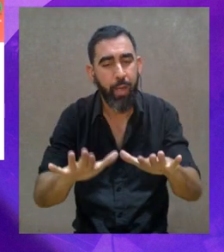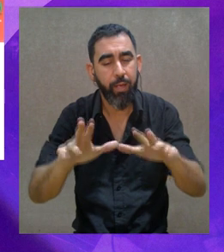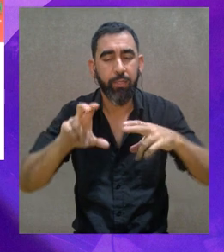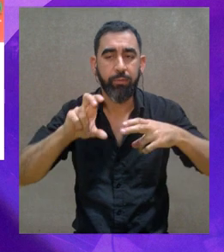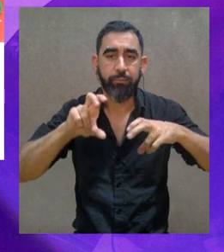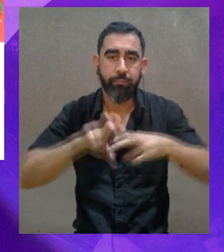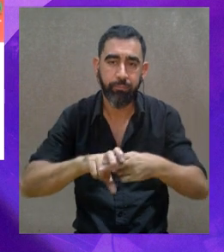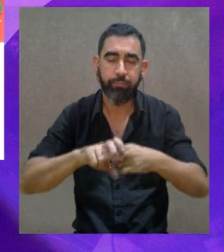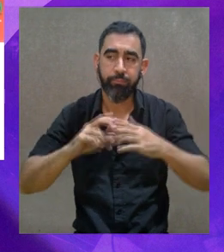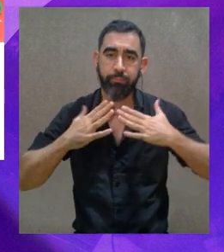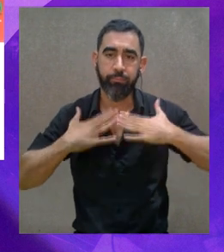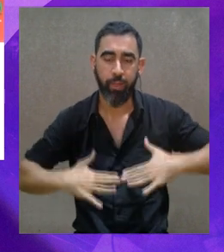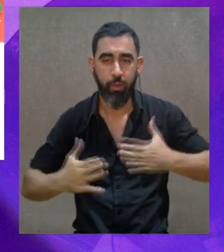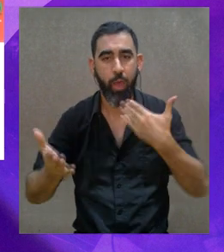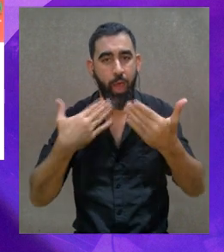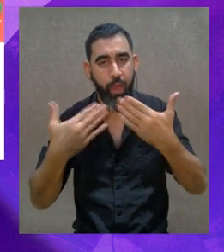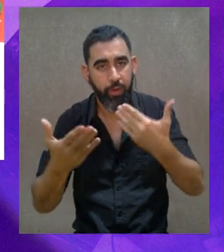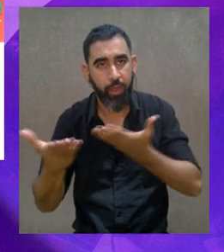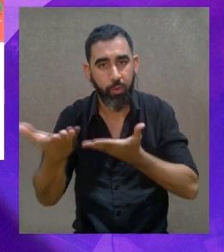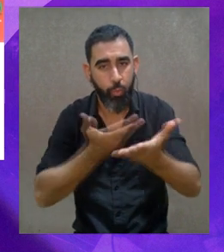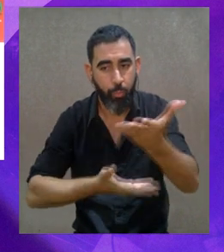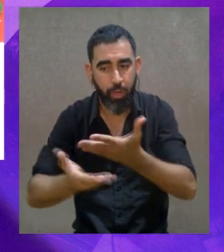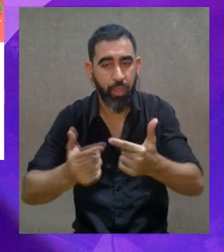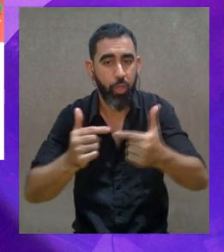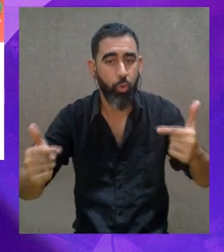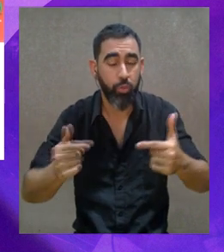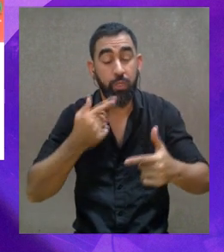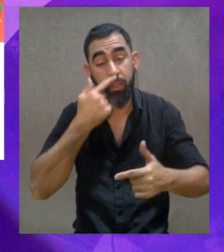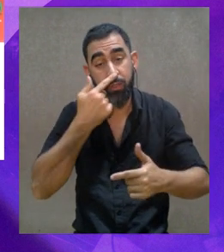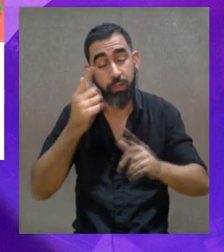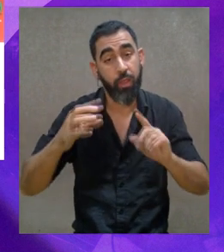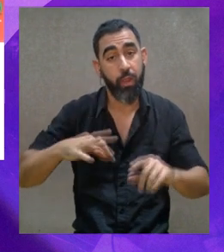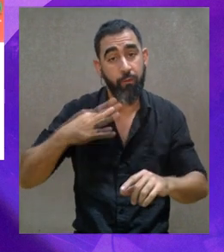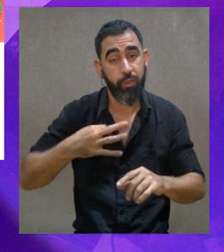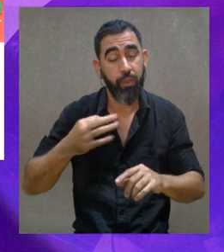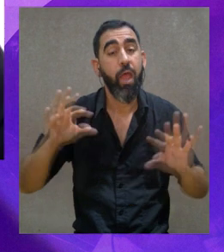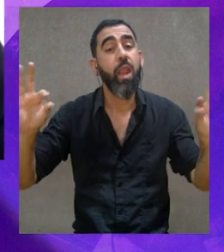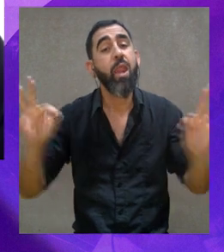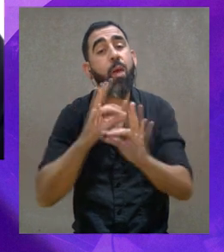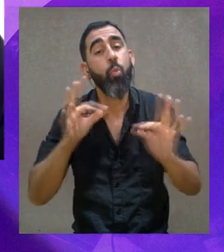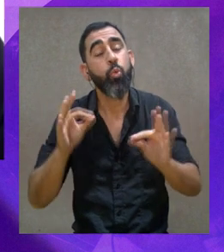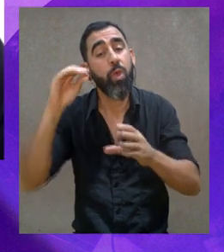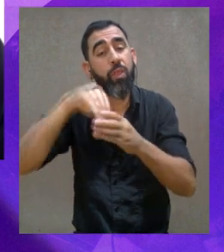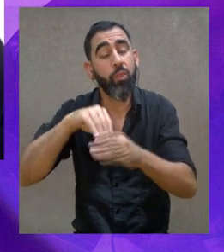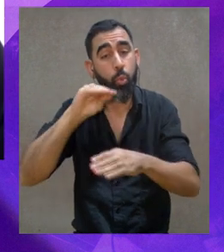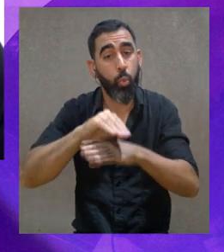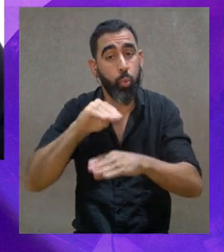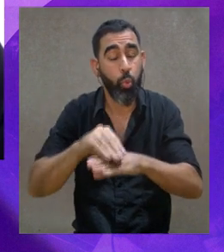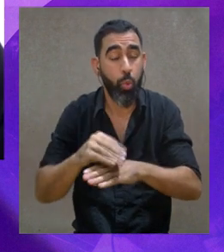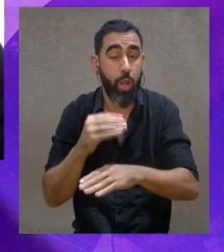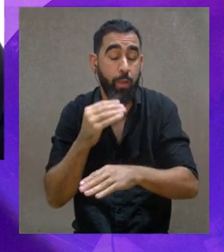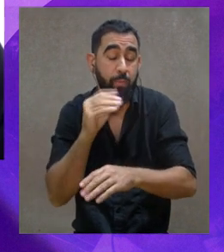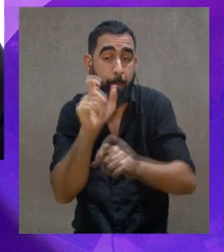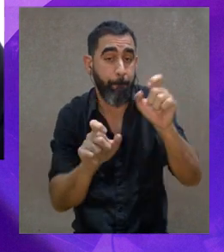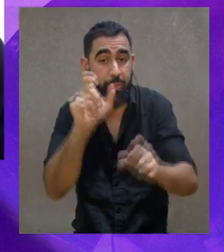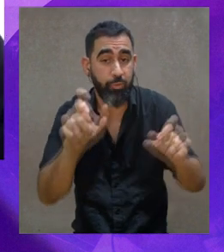y sentarnos a charlar y a compartir cosas bien interesantes. La música en la cultura, en el